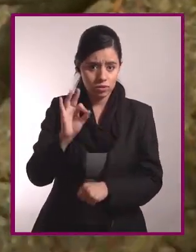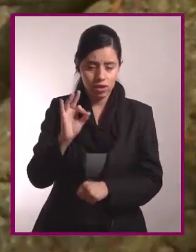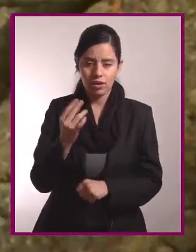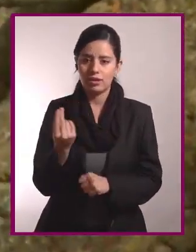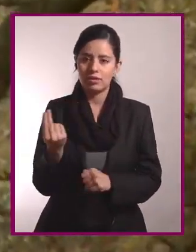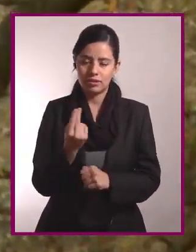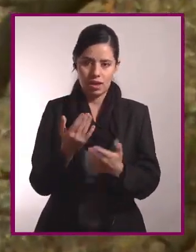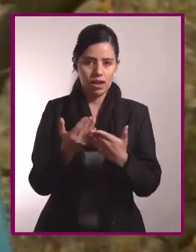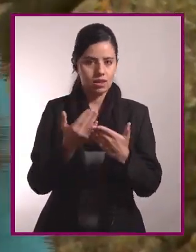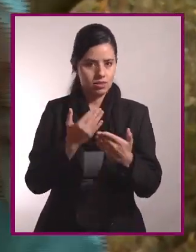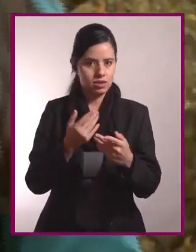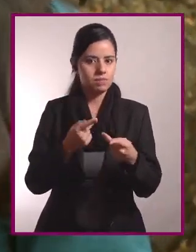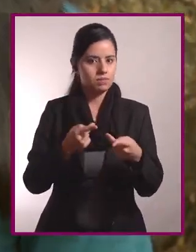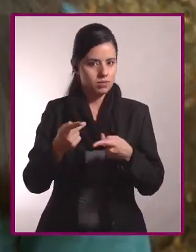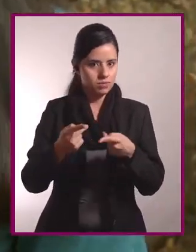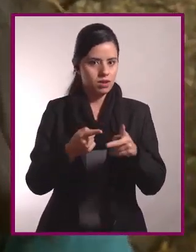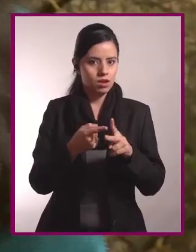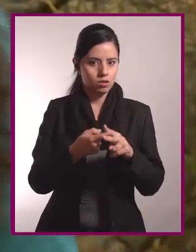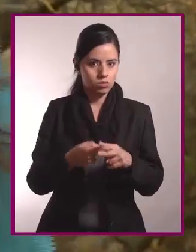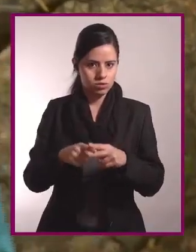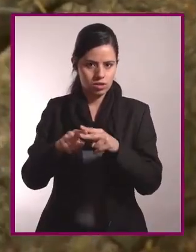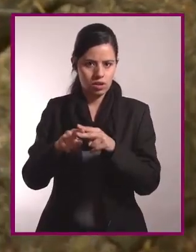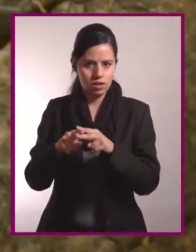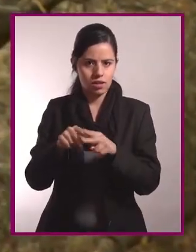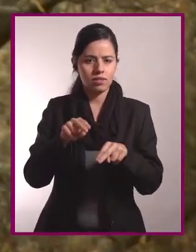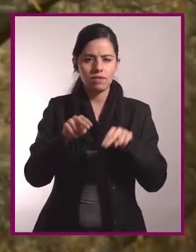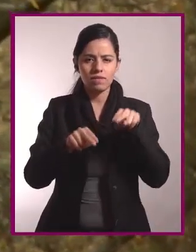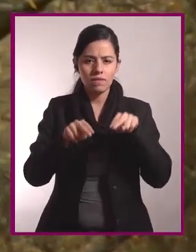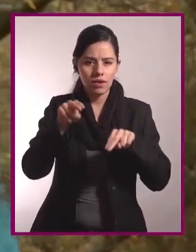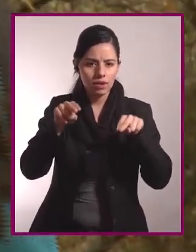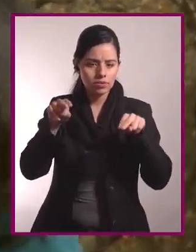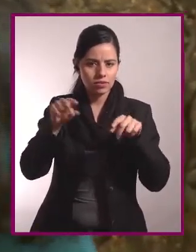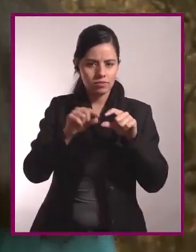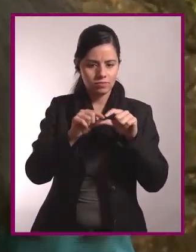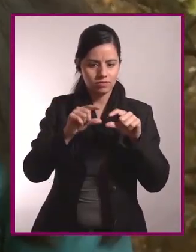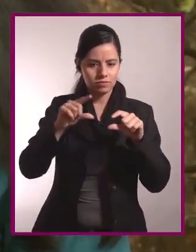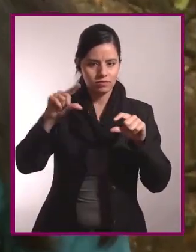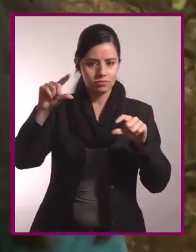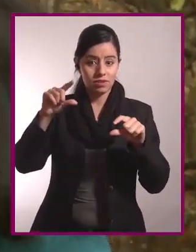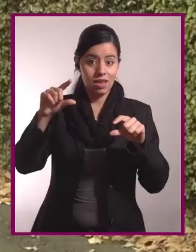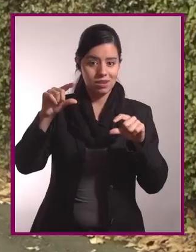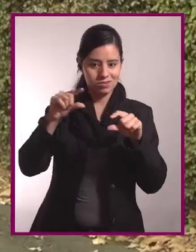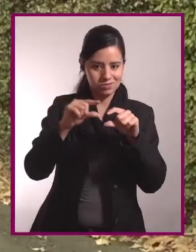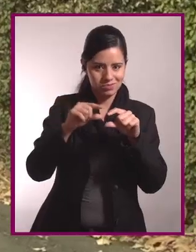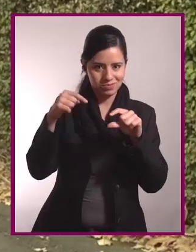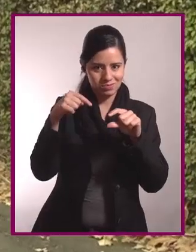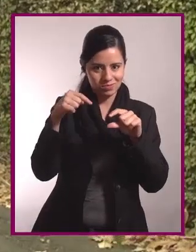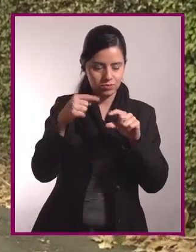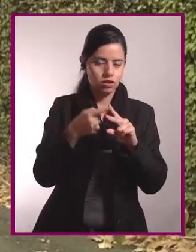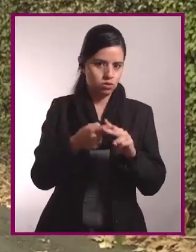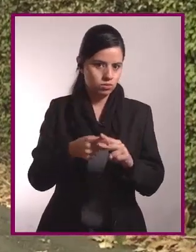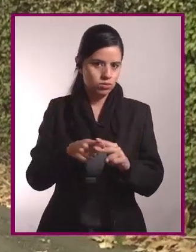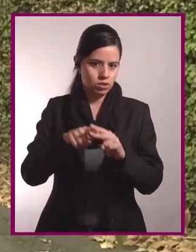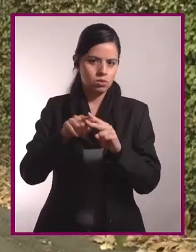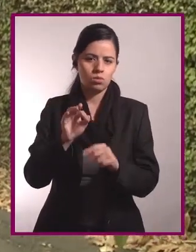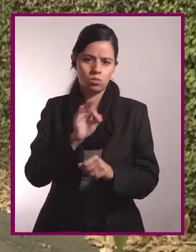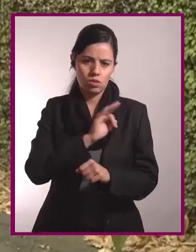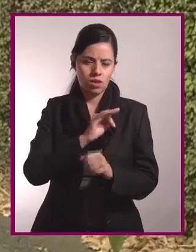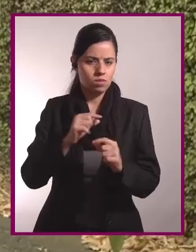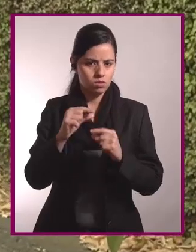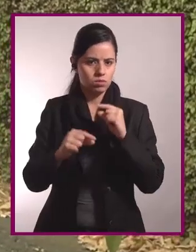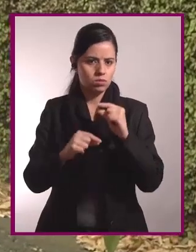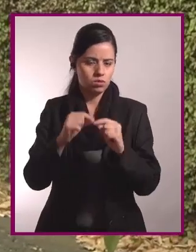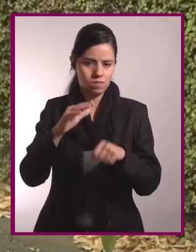si no has pasado por acondicionamiento físico, empieza por el nivel más sencillo y con el mínimo de tiempo para que puedas llevar un